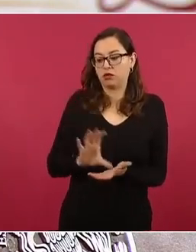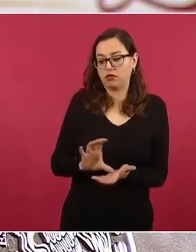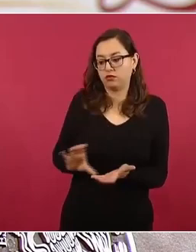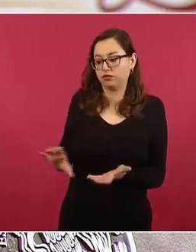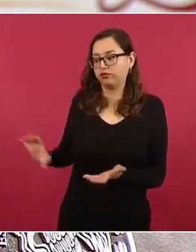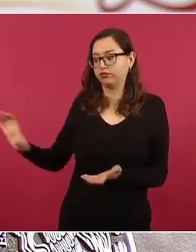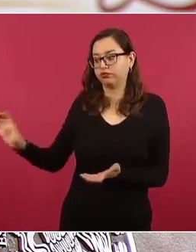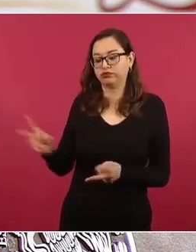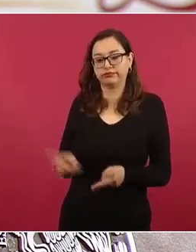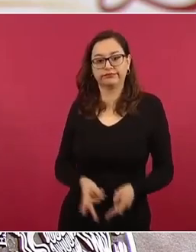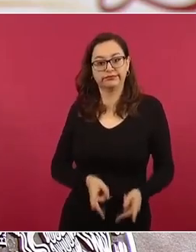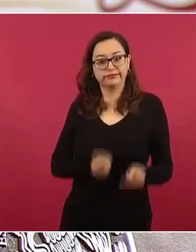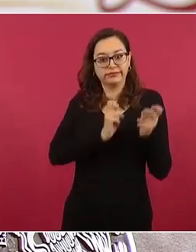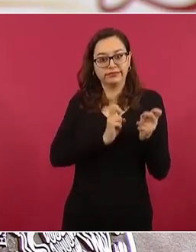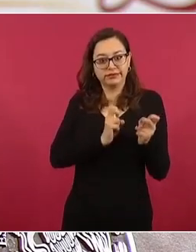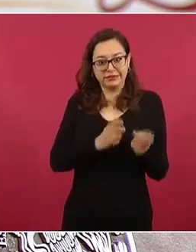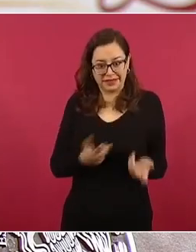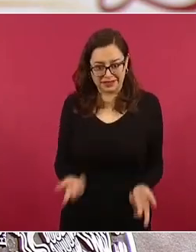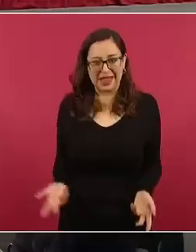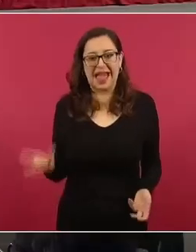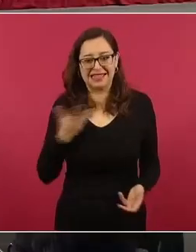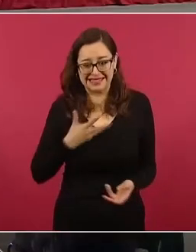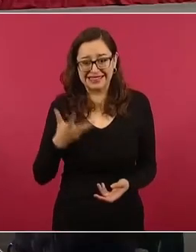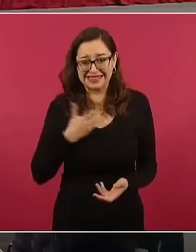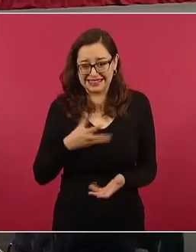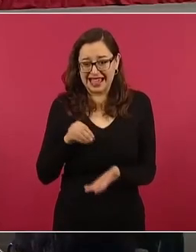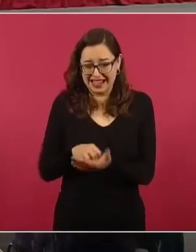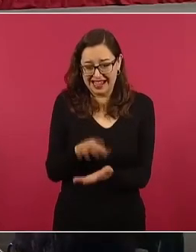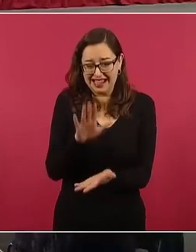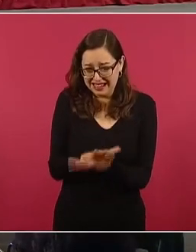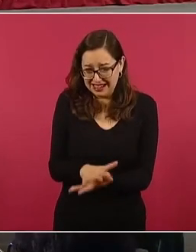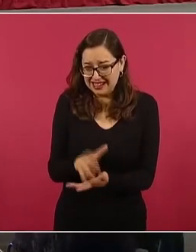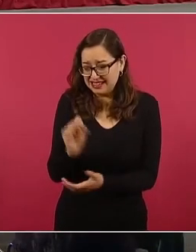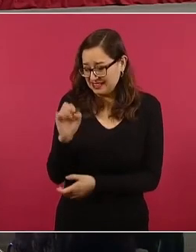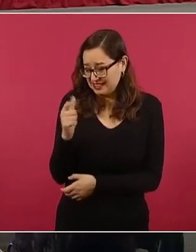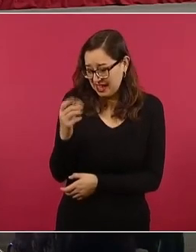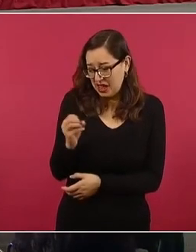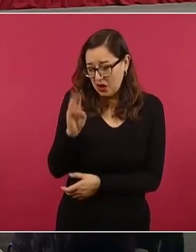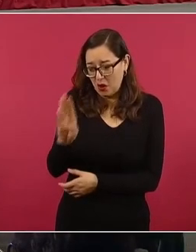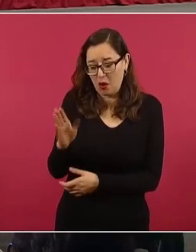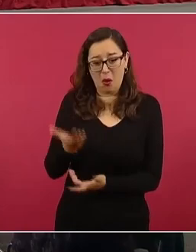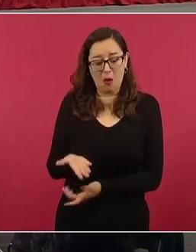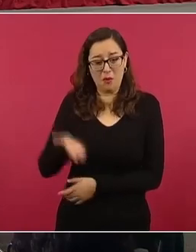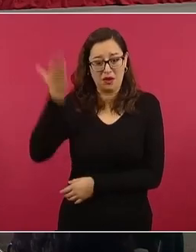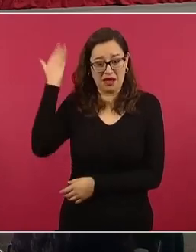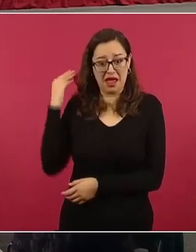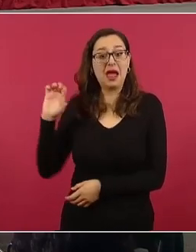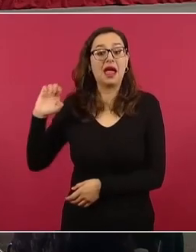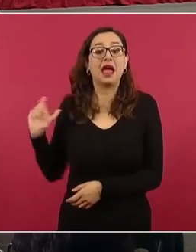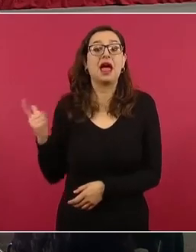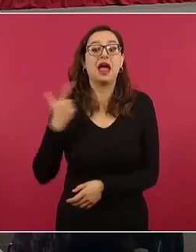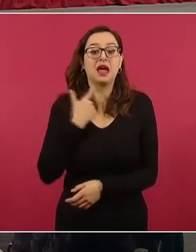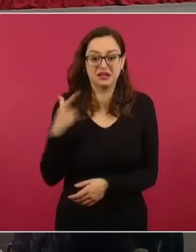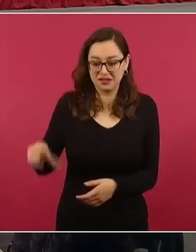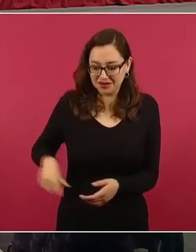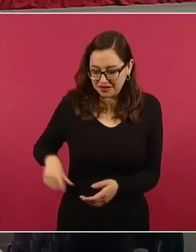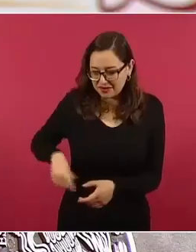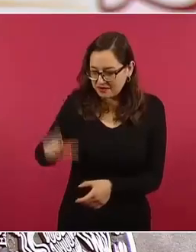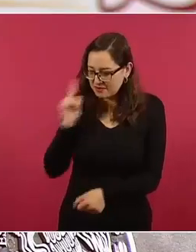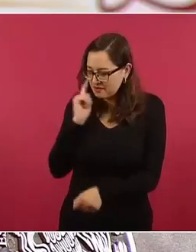Este dato está acreditado incluso en un documento de la Secretaría de Gobernación que da cuenta de que la disputa por